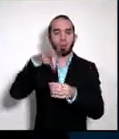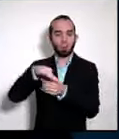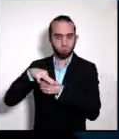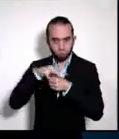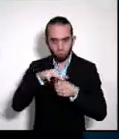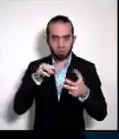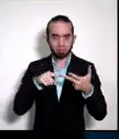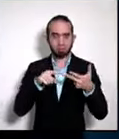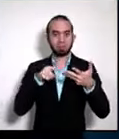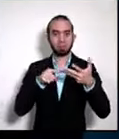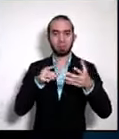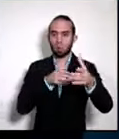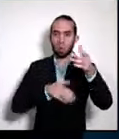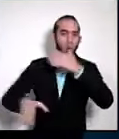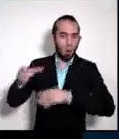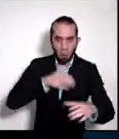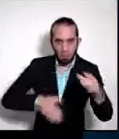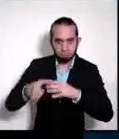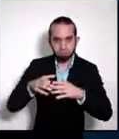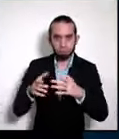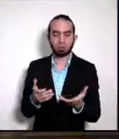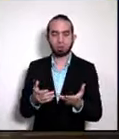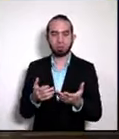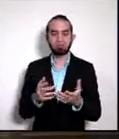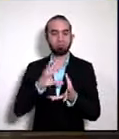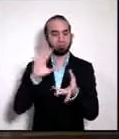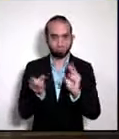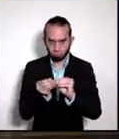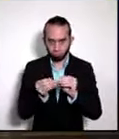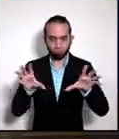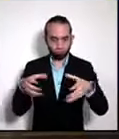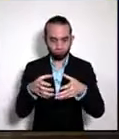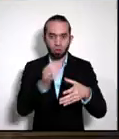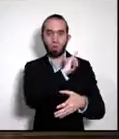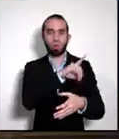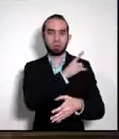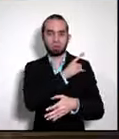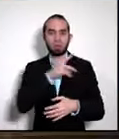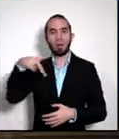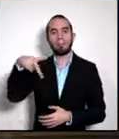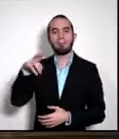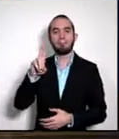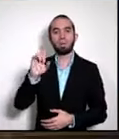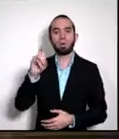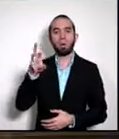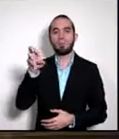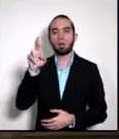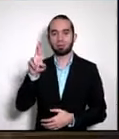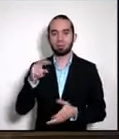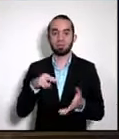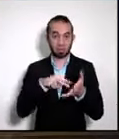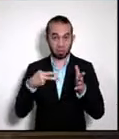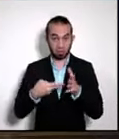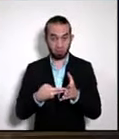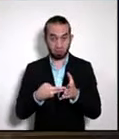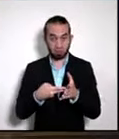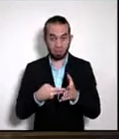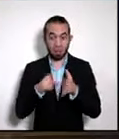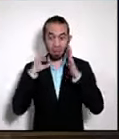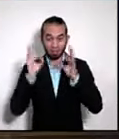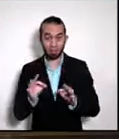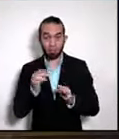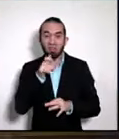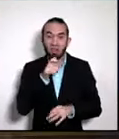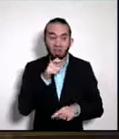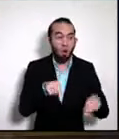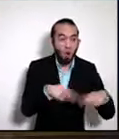de Comercio que conforman la Junta de Actividad Procomer. Nadie ha votado en contra de esta decisión,